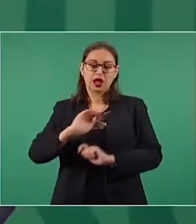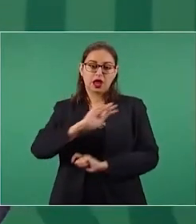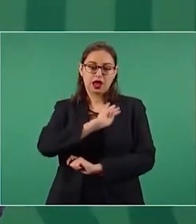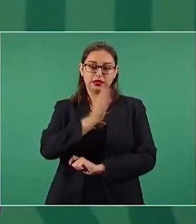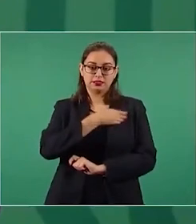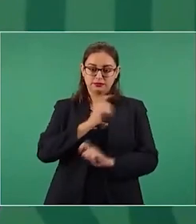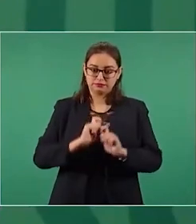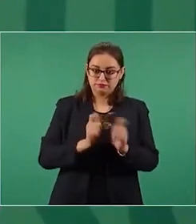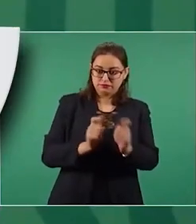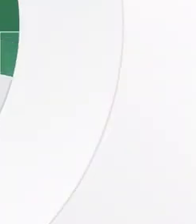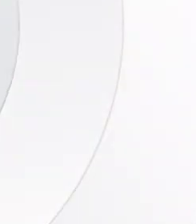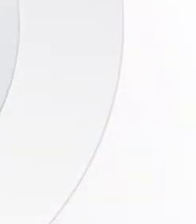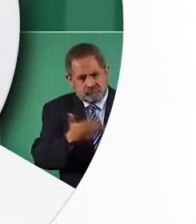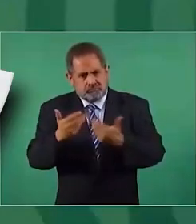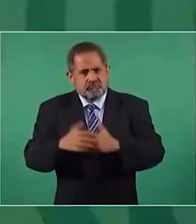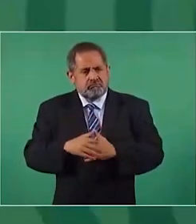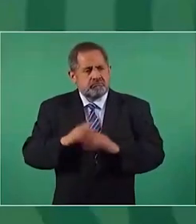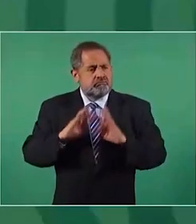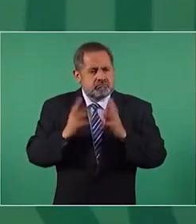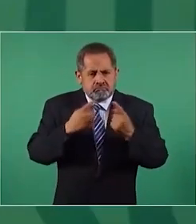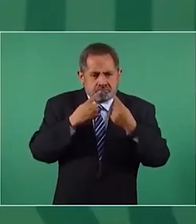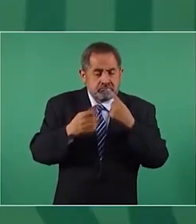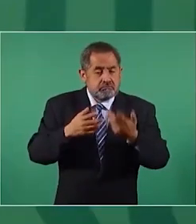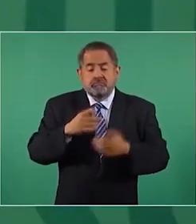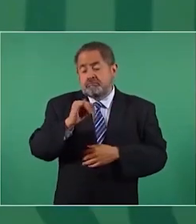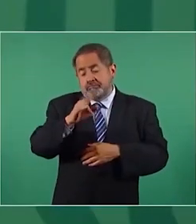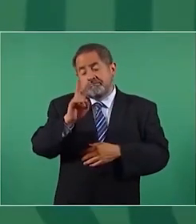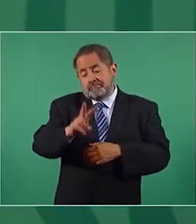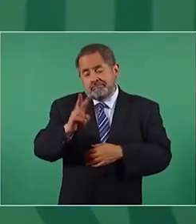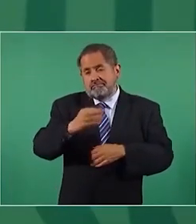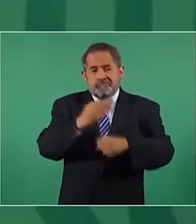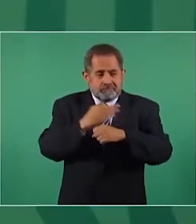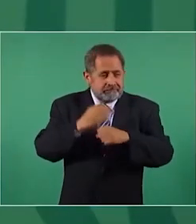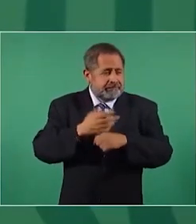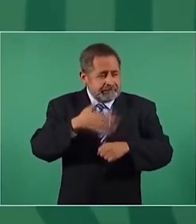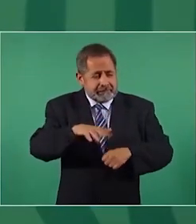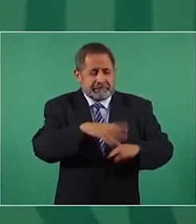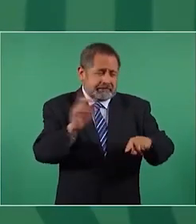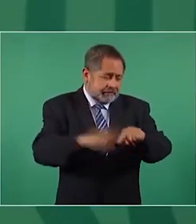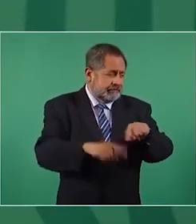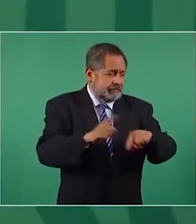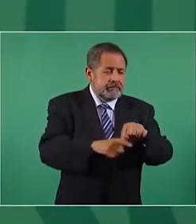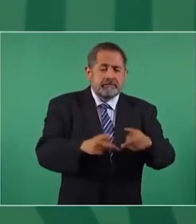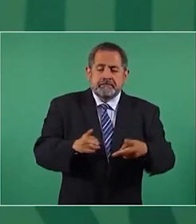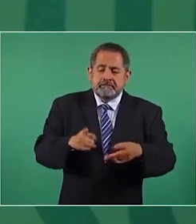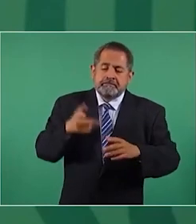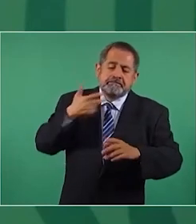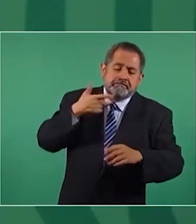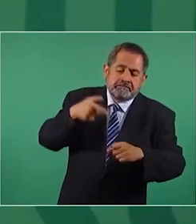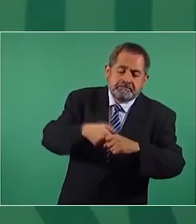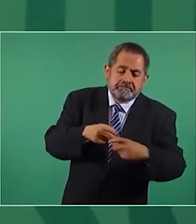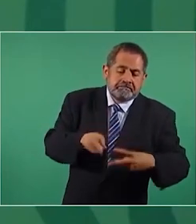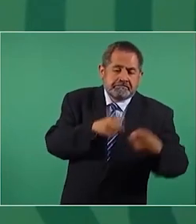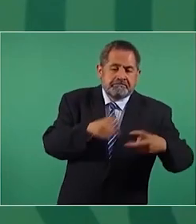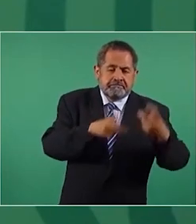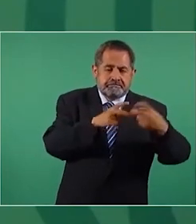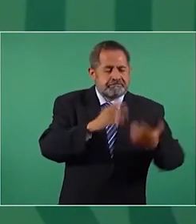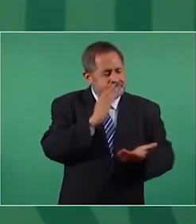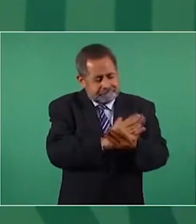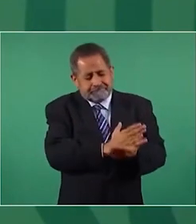las dos cosas. Estamos combatiendo el huachicol en todas sus